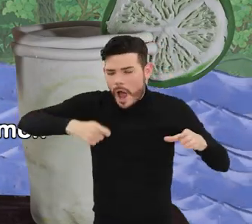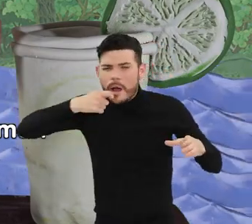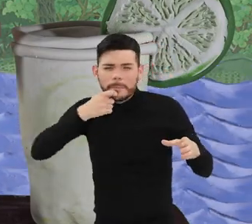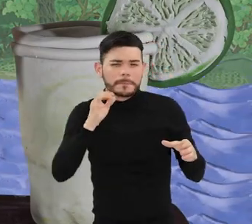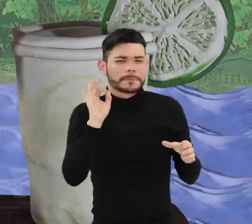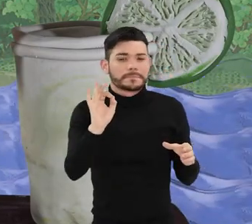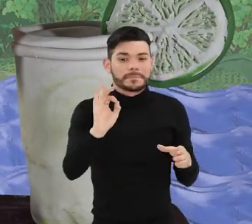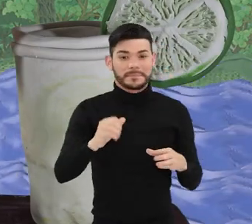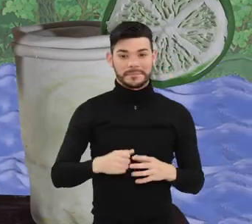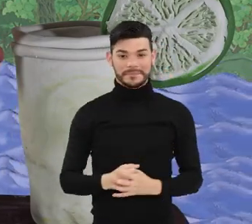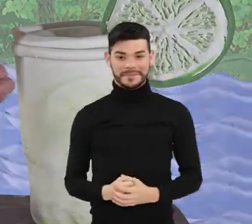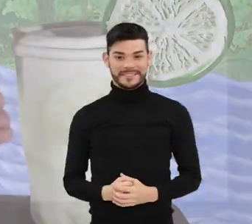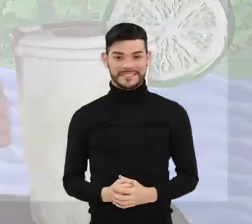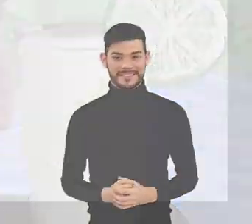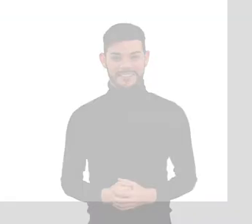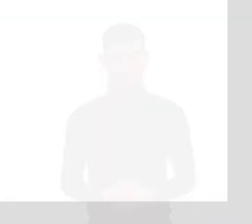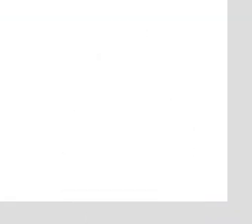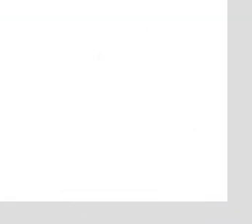aguas del río.